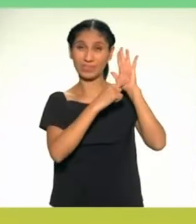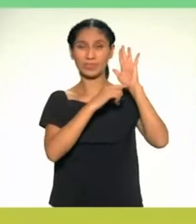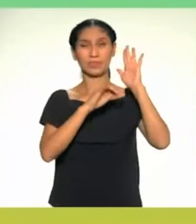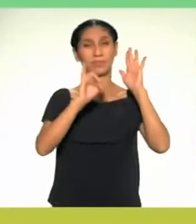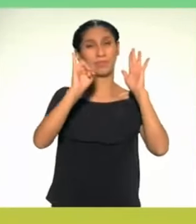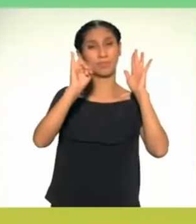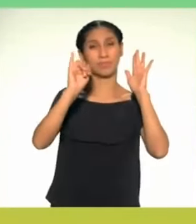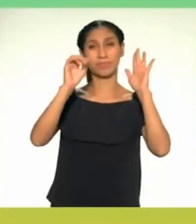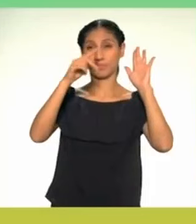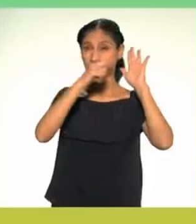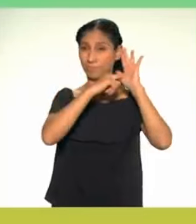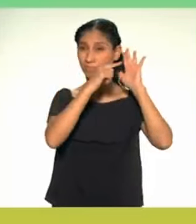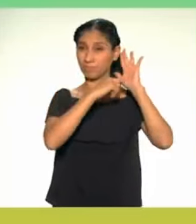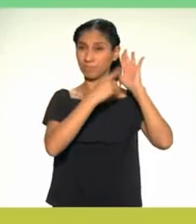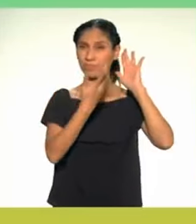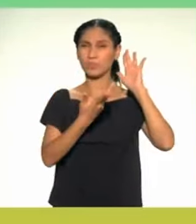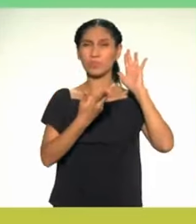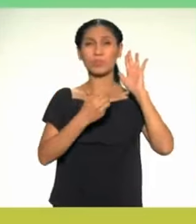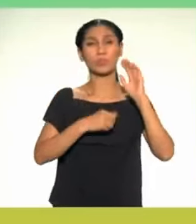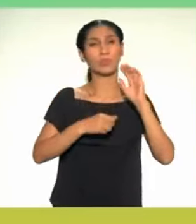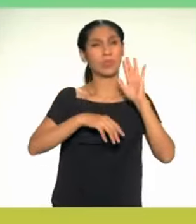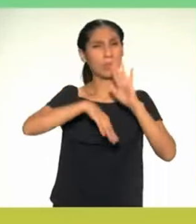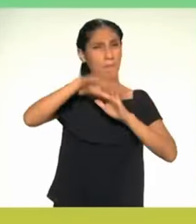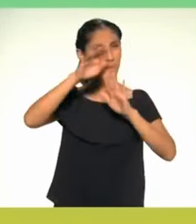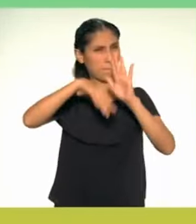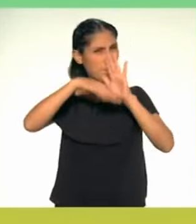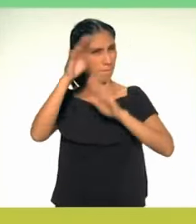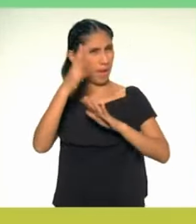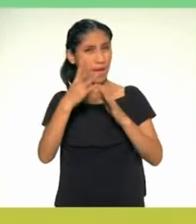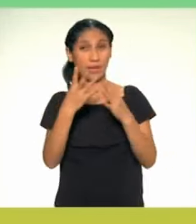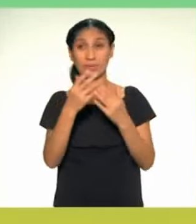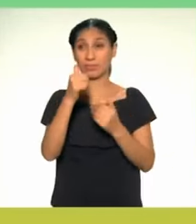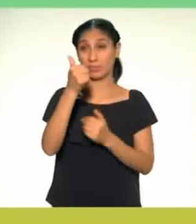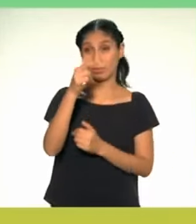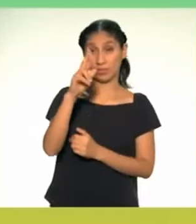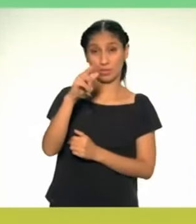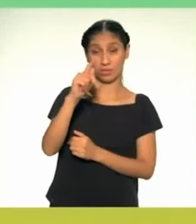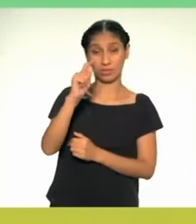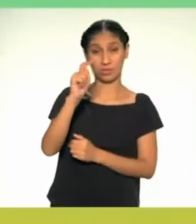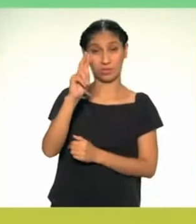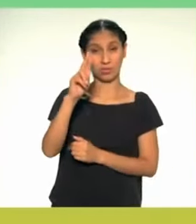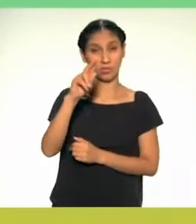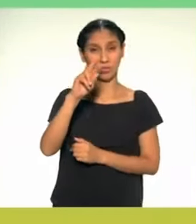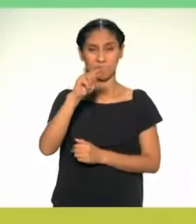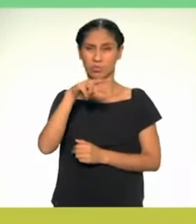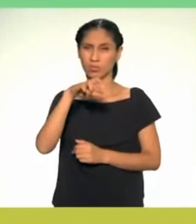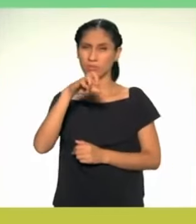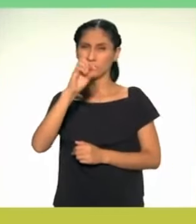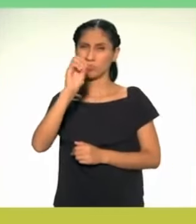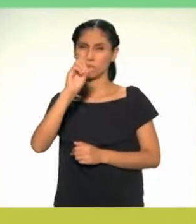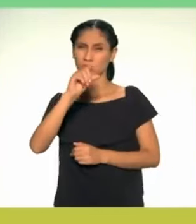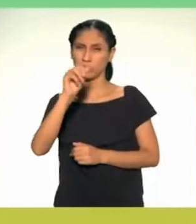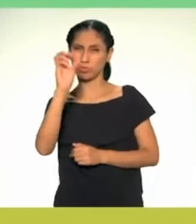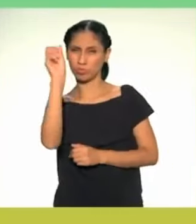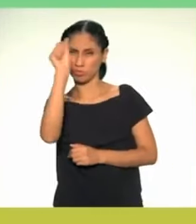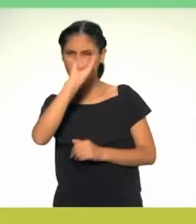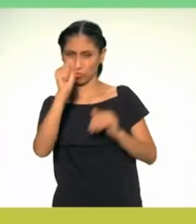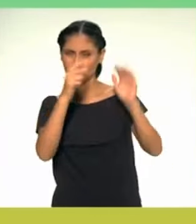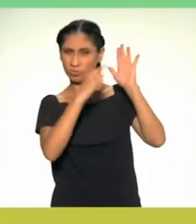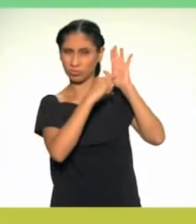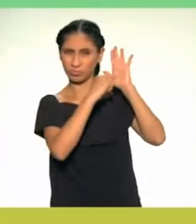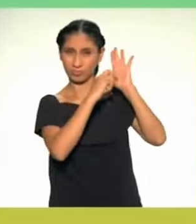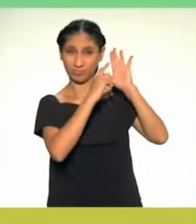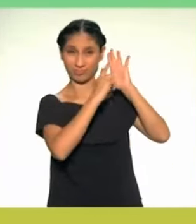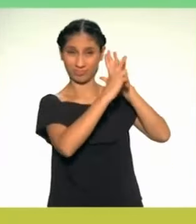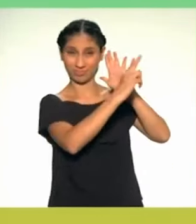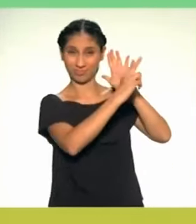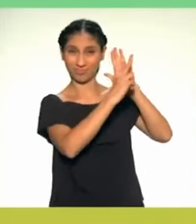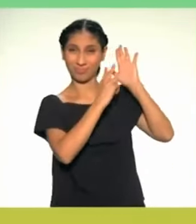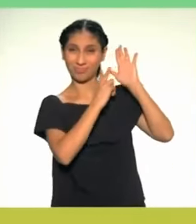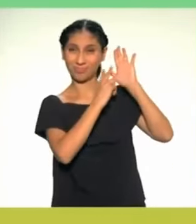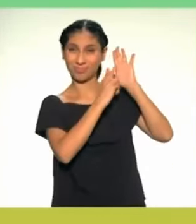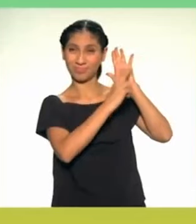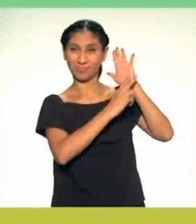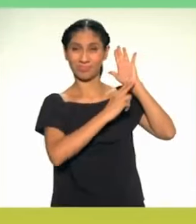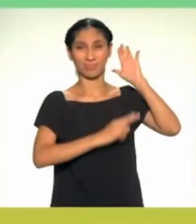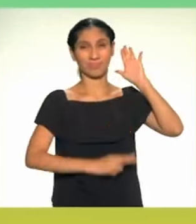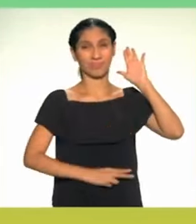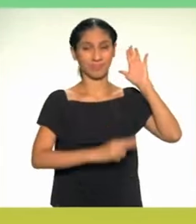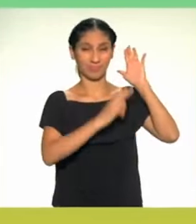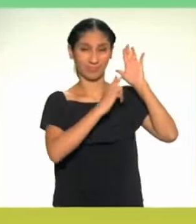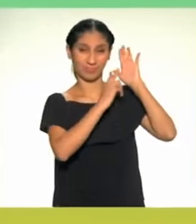.000 especies, en su mayoría artrópodos, distribuidos en insectos, arácnidos, crustáceos,